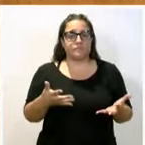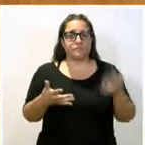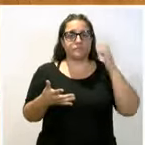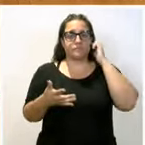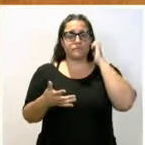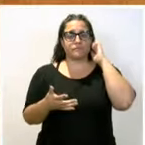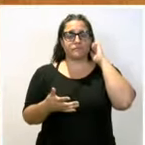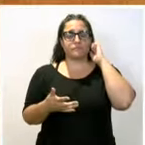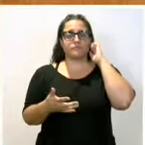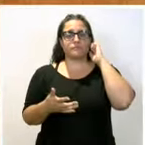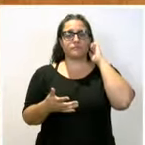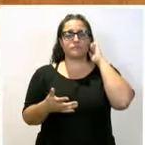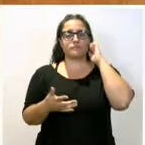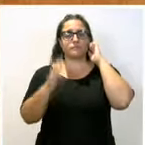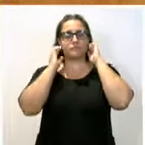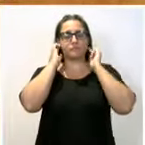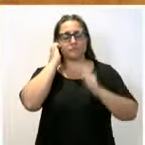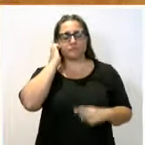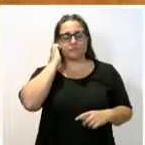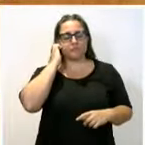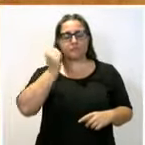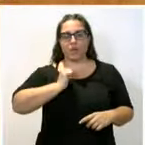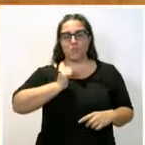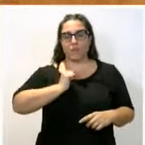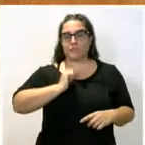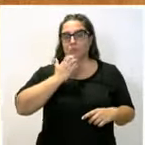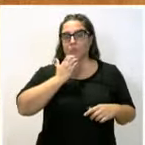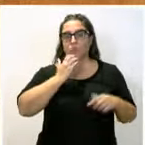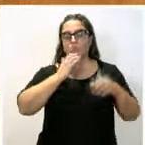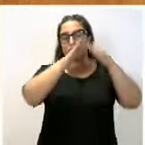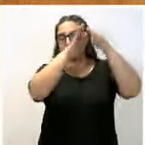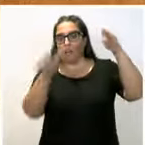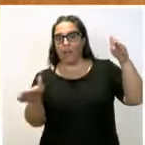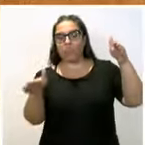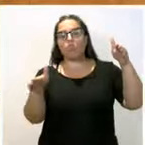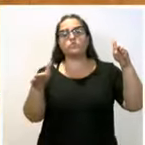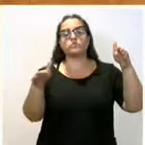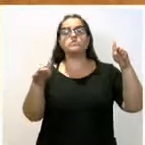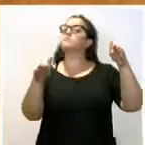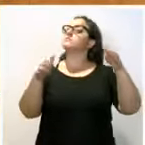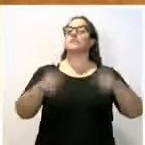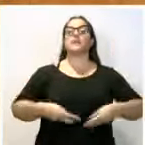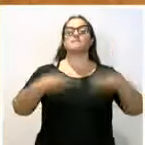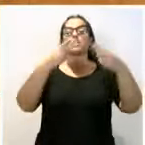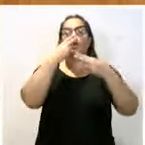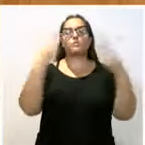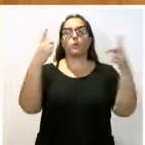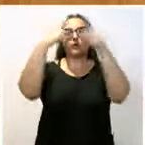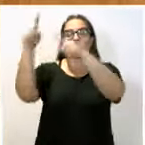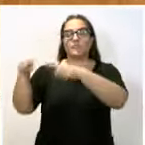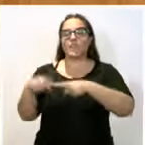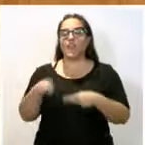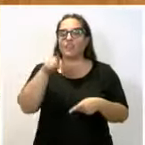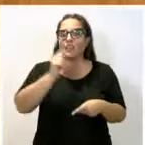de las superficies de tejado de los distintos edificios públicos es una cuestión